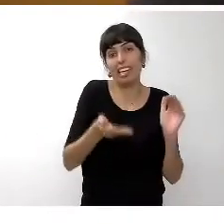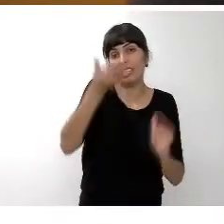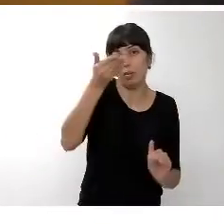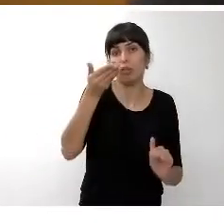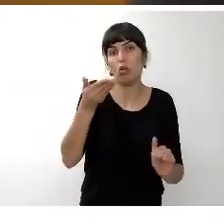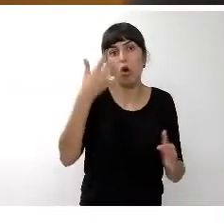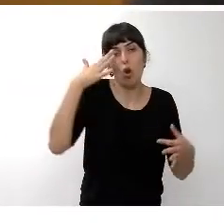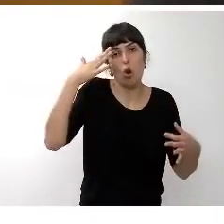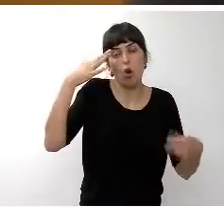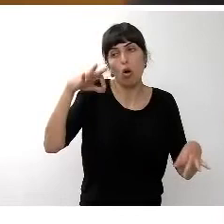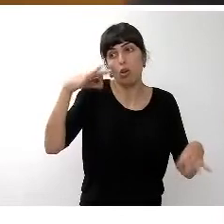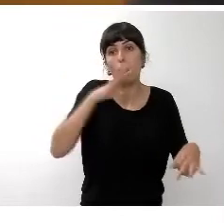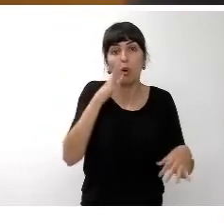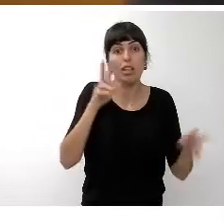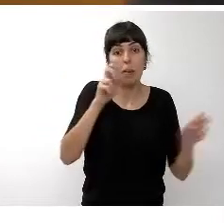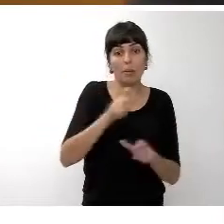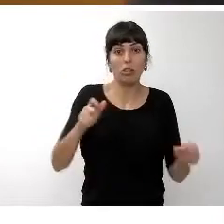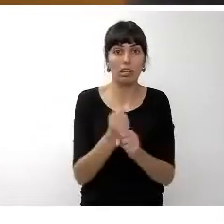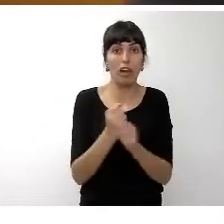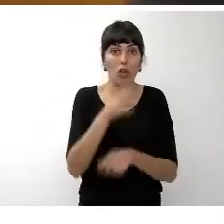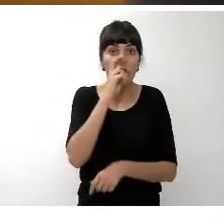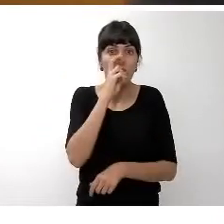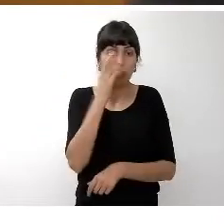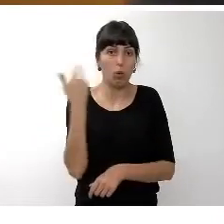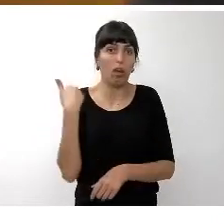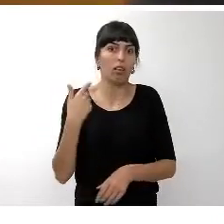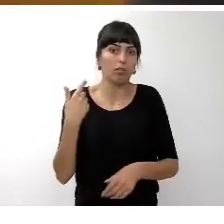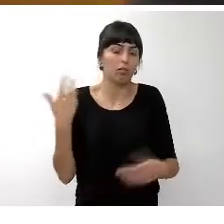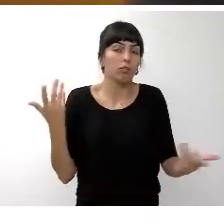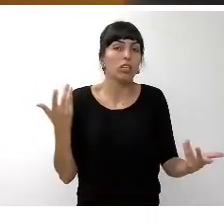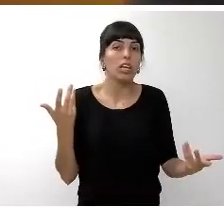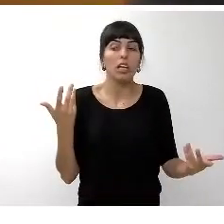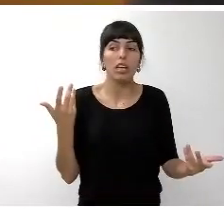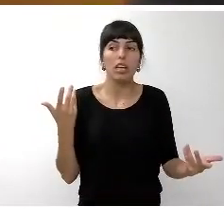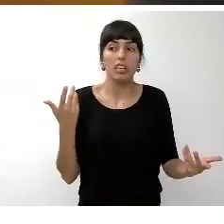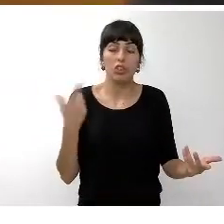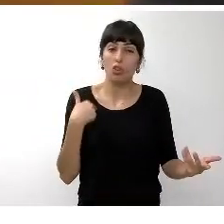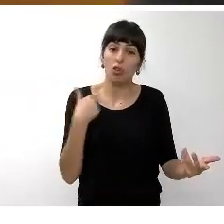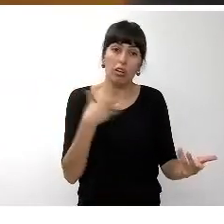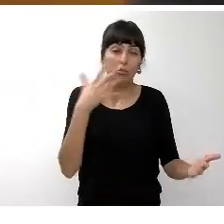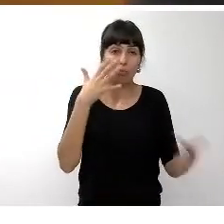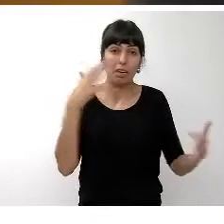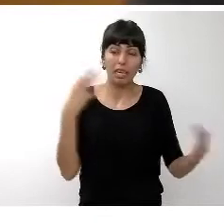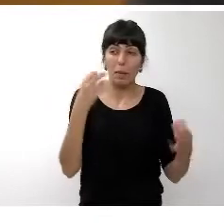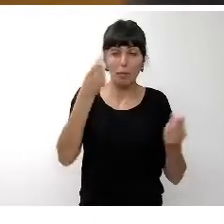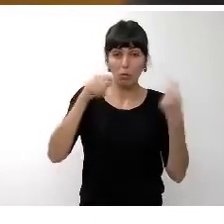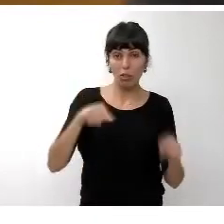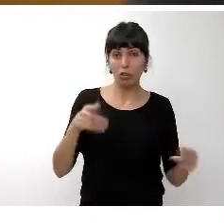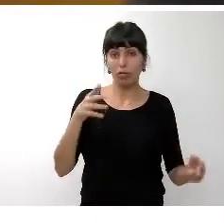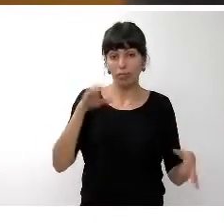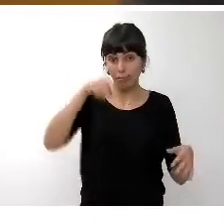de la antigüedad y sí que yo me gustaría resaltar que este presupuesto respecto al presupuesto del año interior